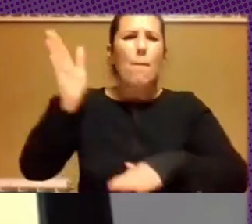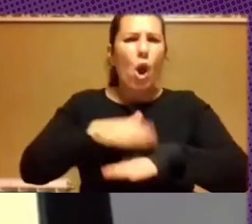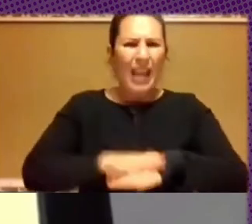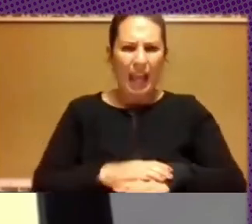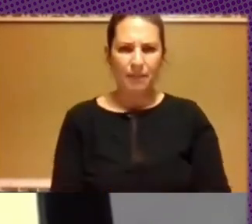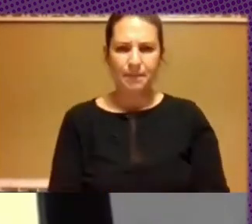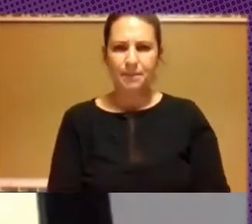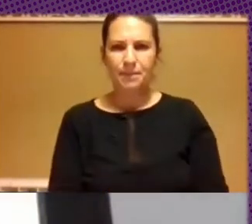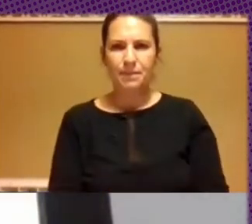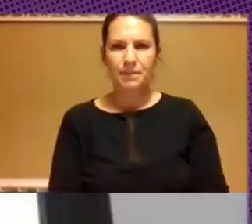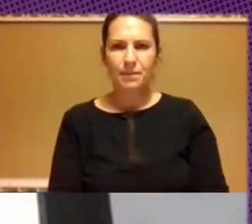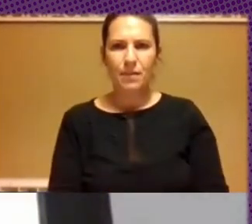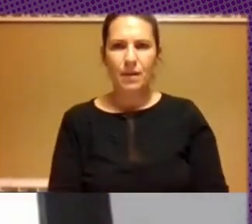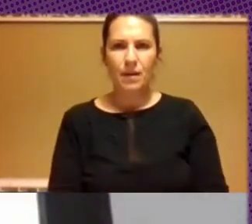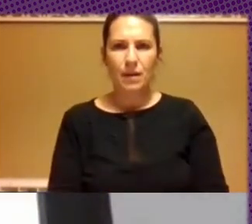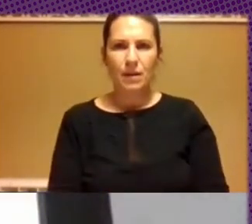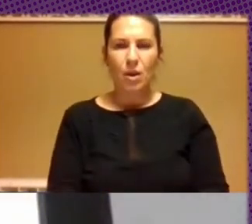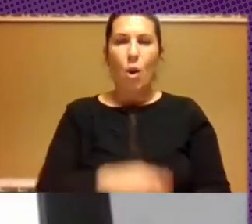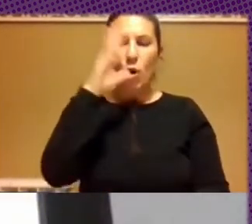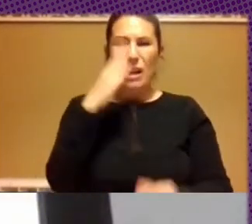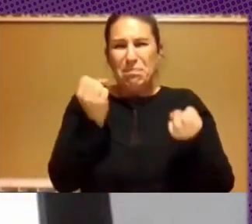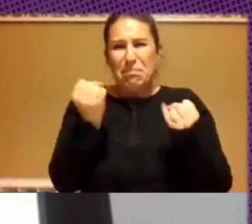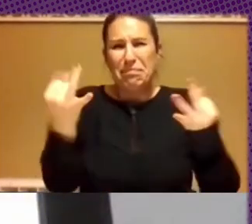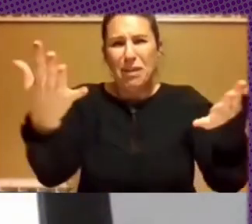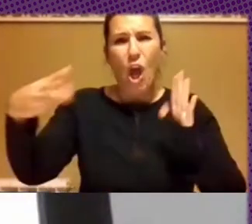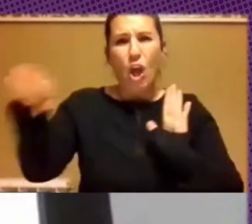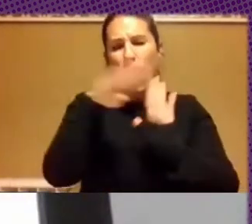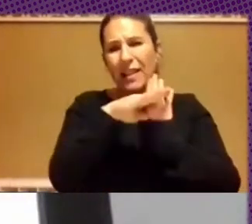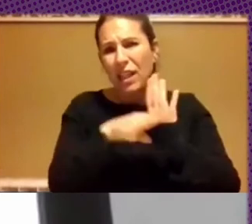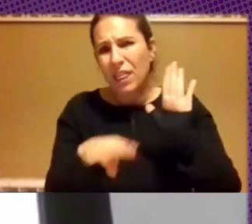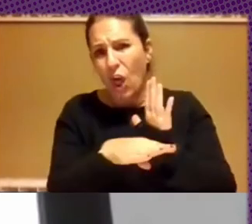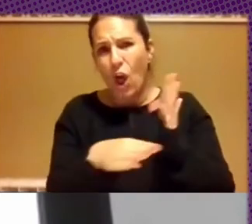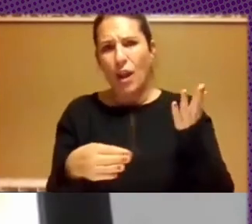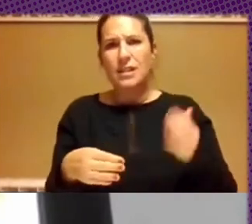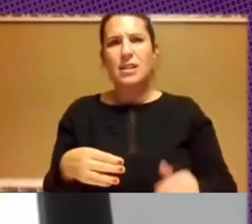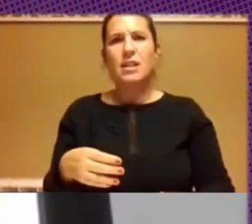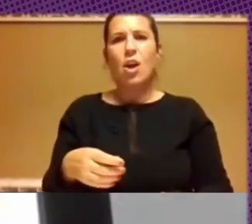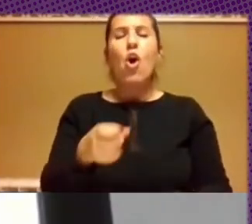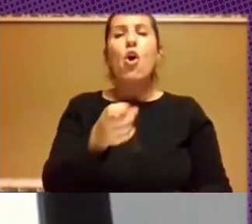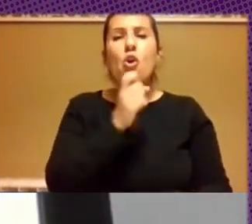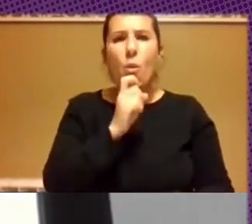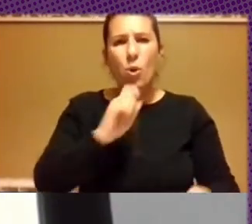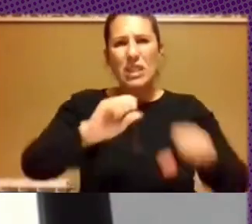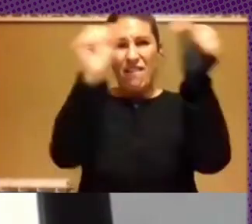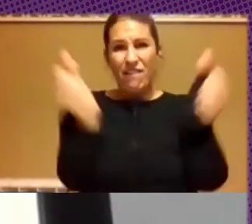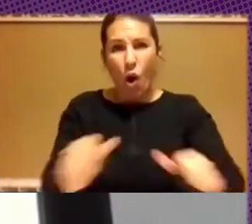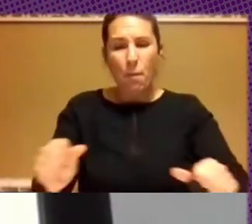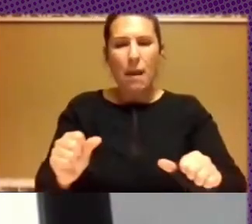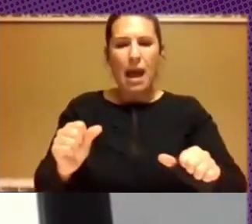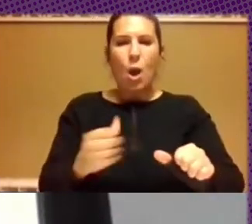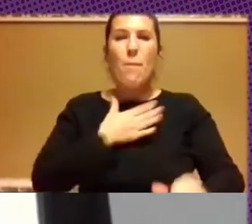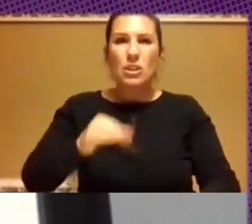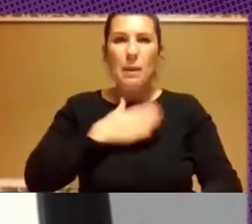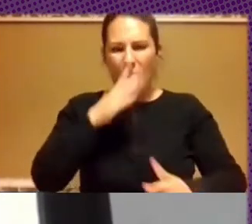existe una cantidad de condiciones de cómo se formatea las posibilidades del